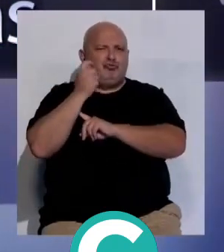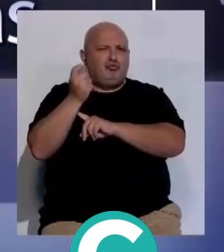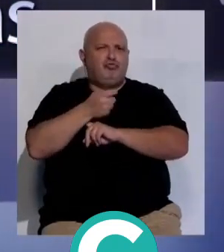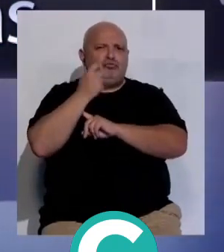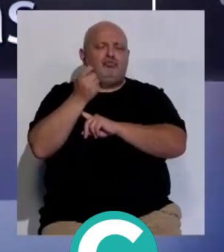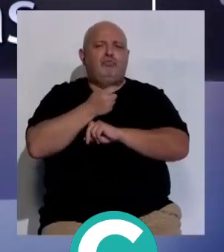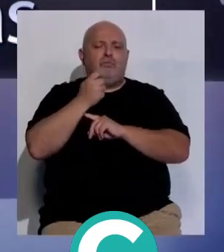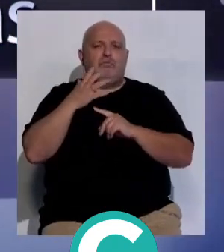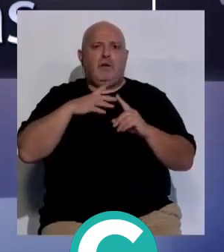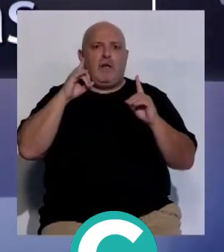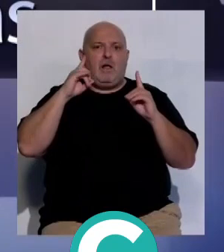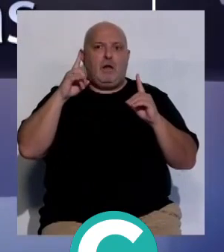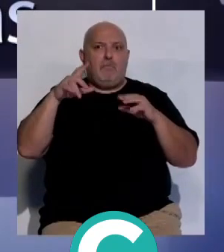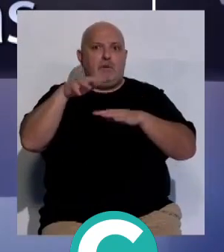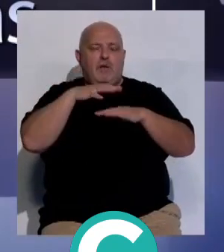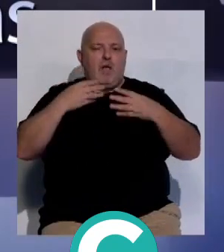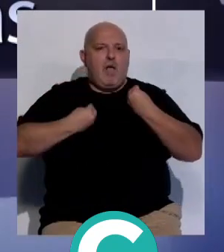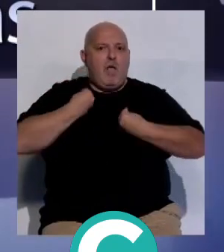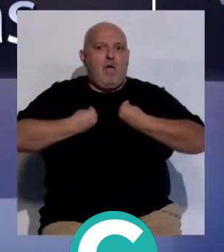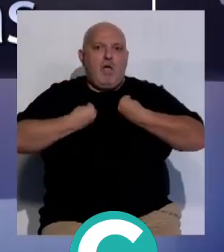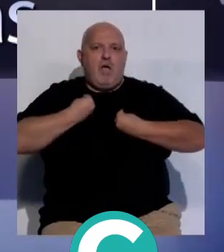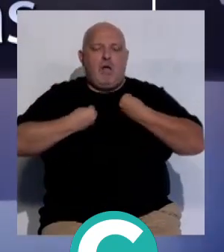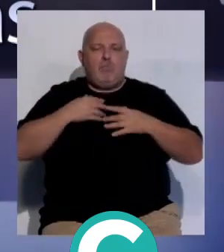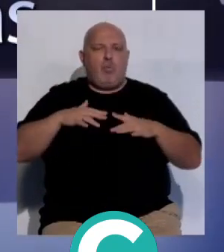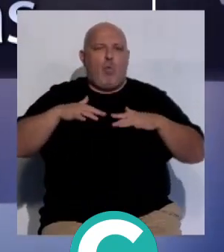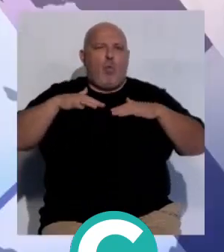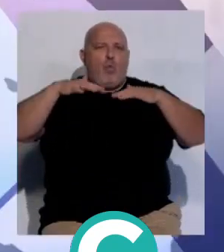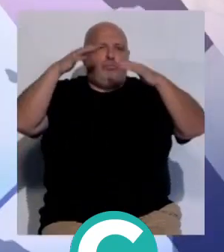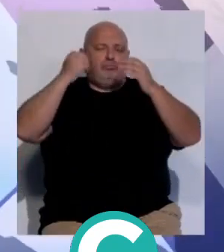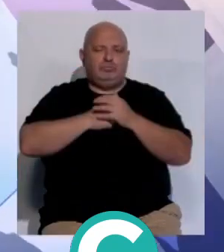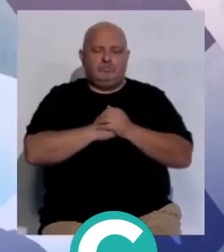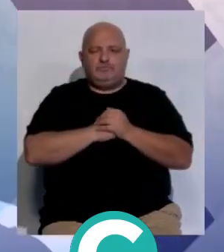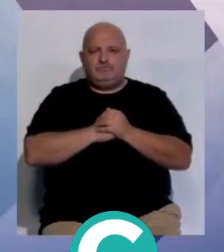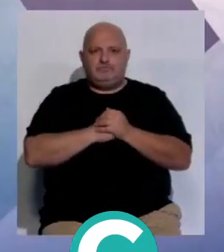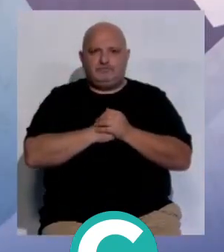fuego que alarmó a la ciudadanía por la intensidad de las llamas.